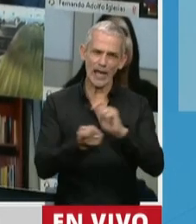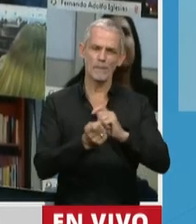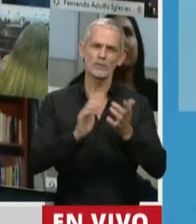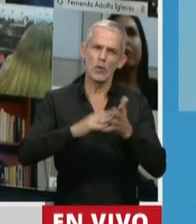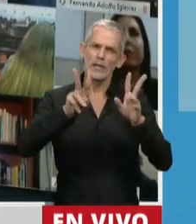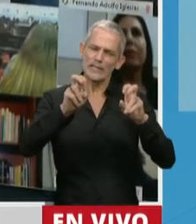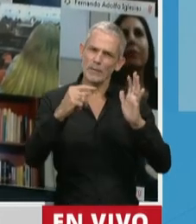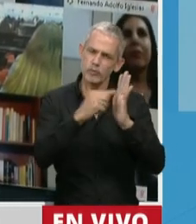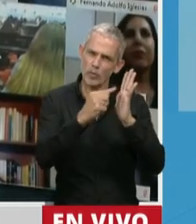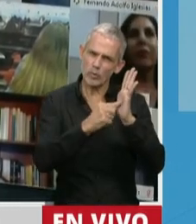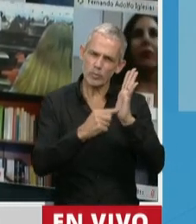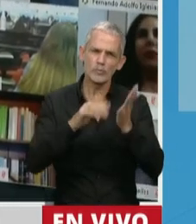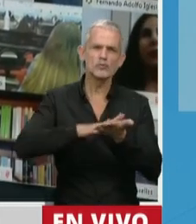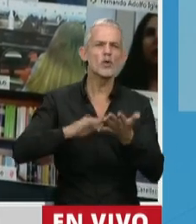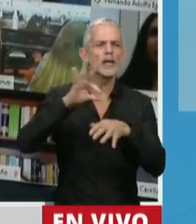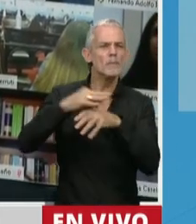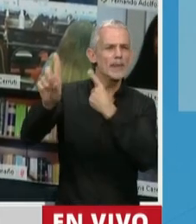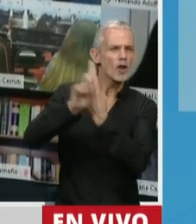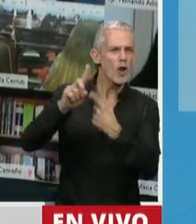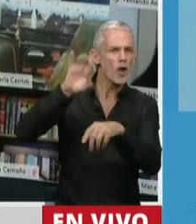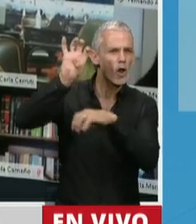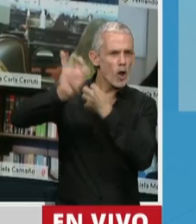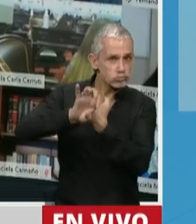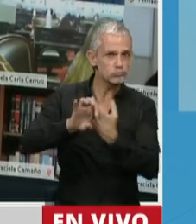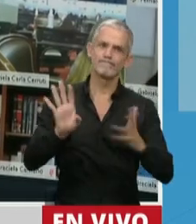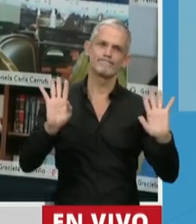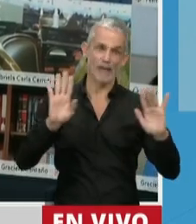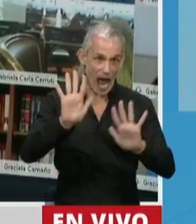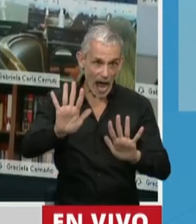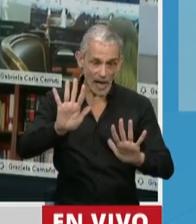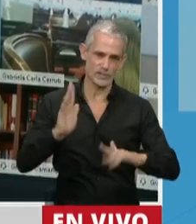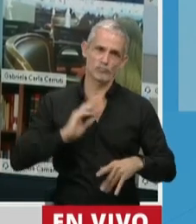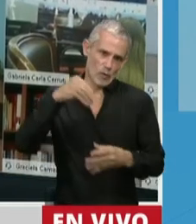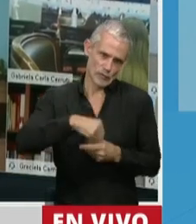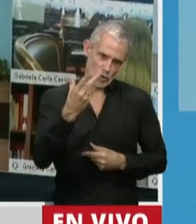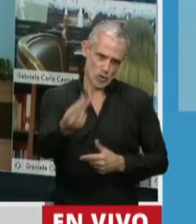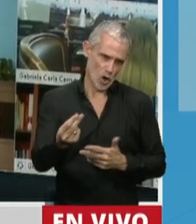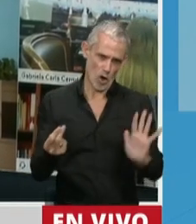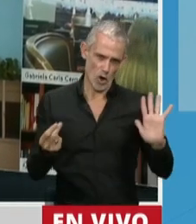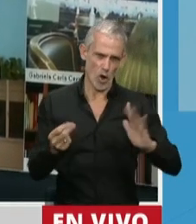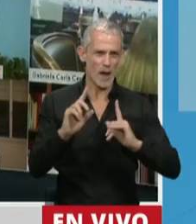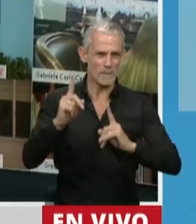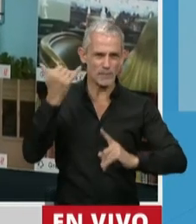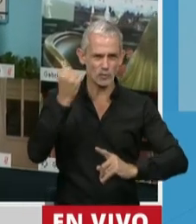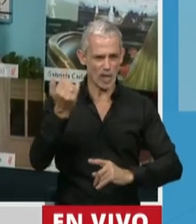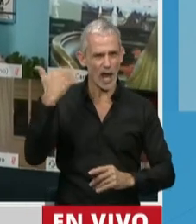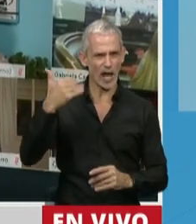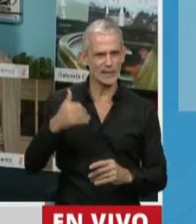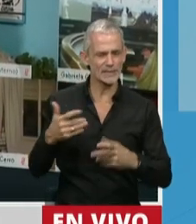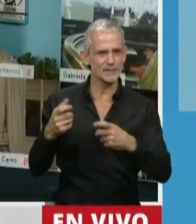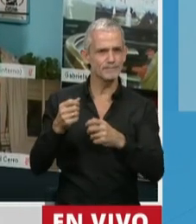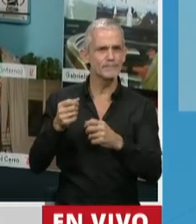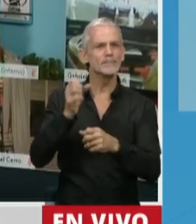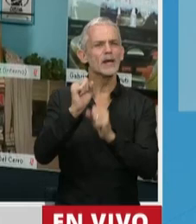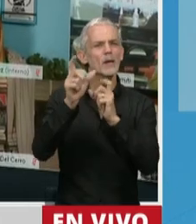cuestiones que estamos planteando ya que, de otra manera, nosotros no tenemos otra opción que rechazar como nos han planteado las